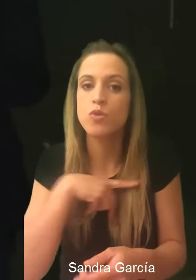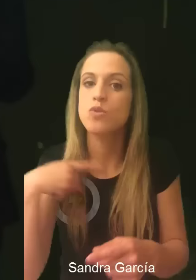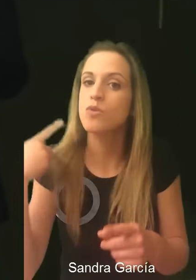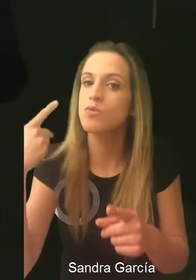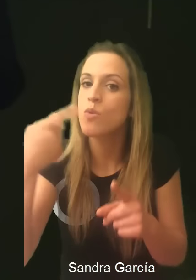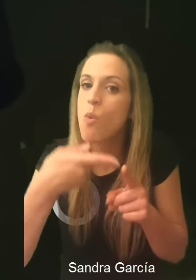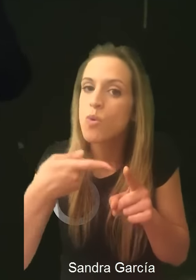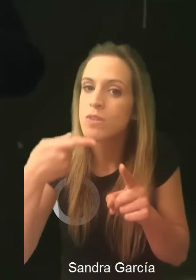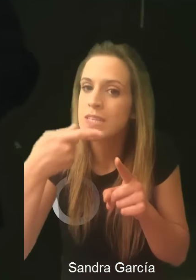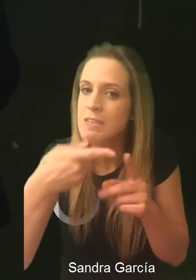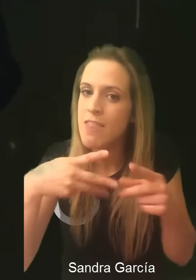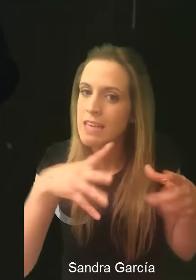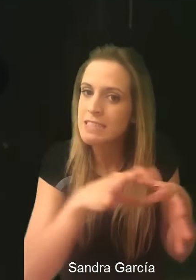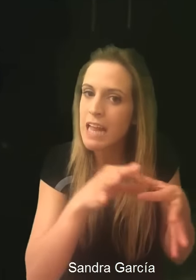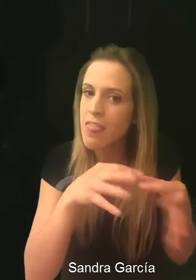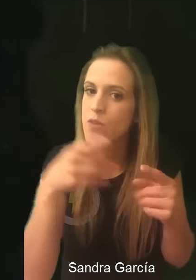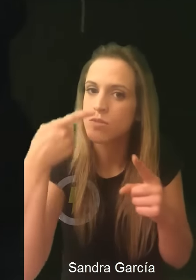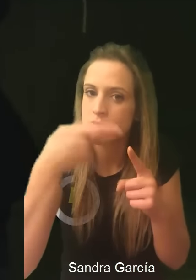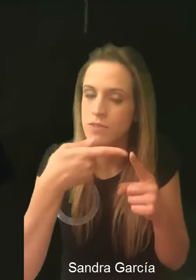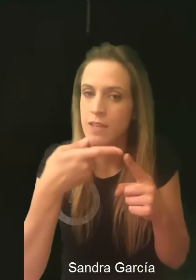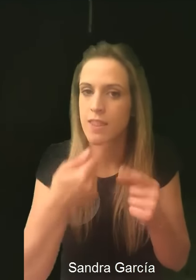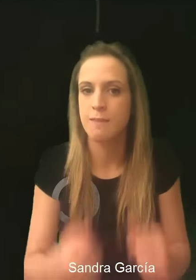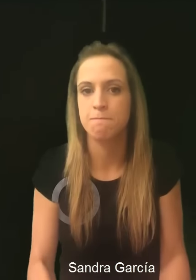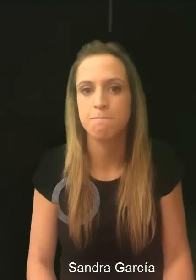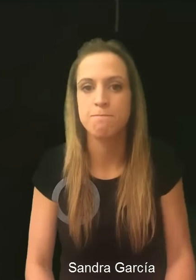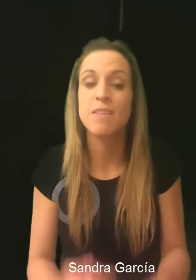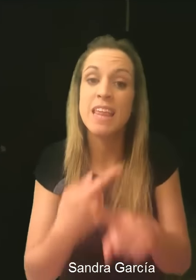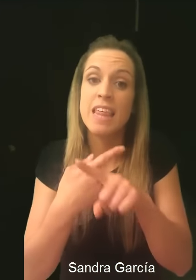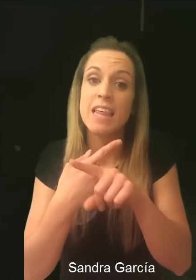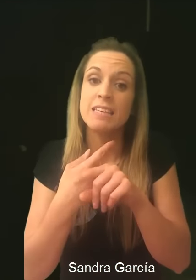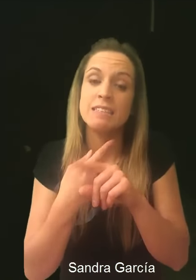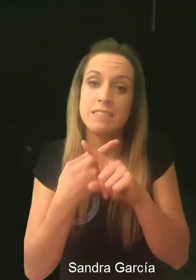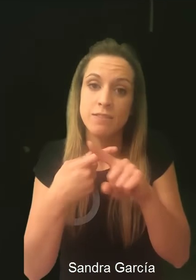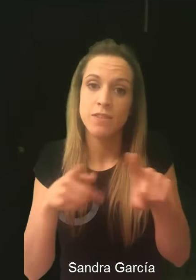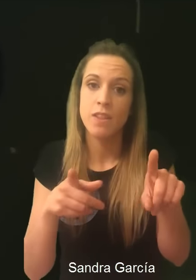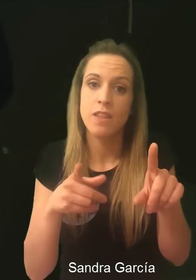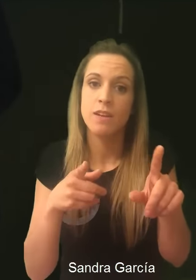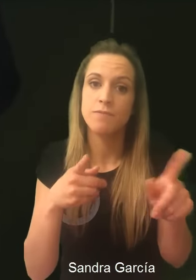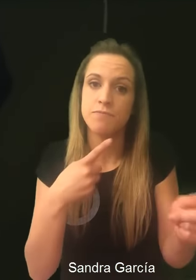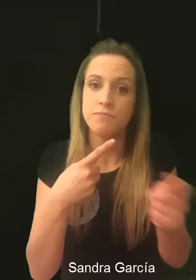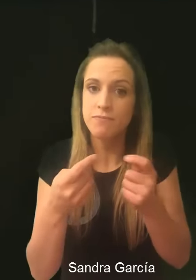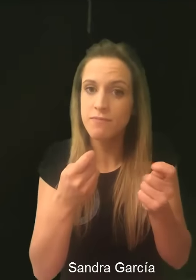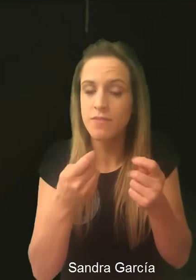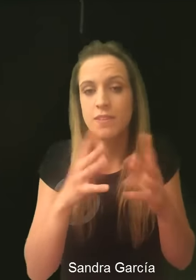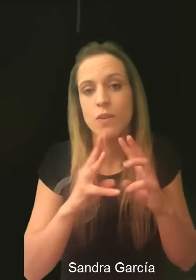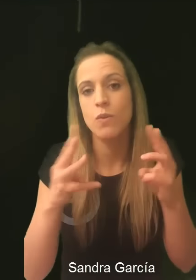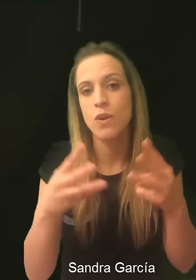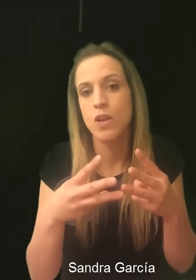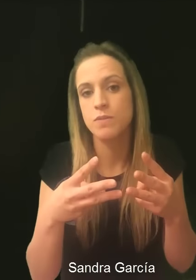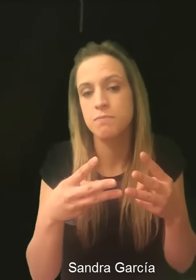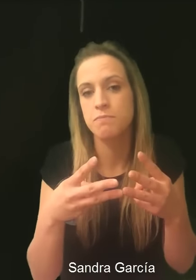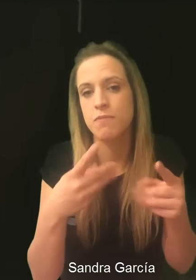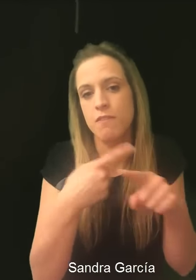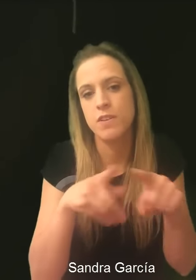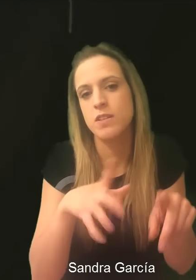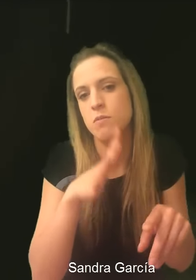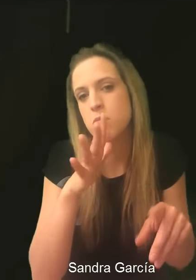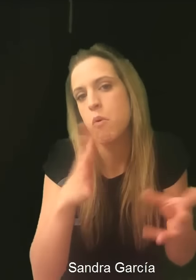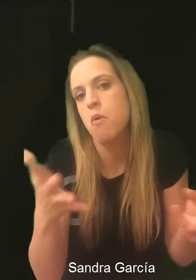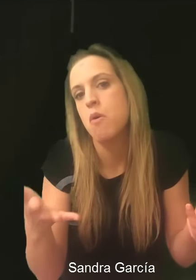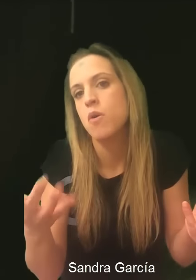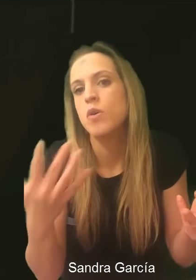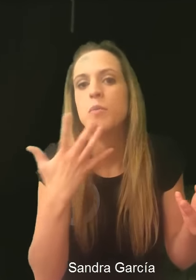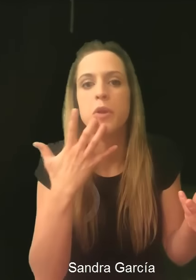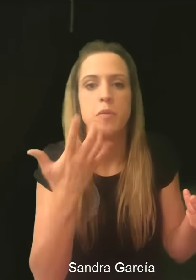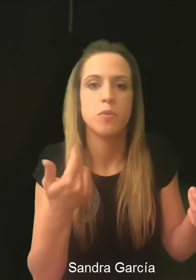usado en nuestras instalaciones. Me diferencio en la tienda online fundamentalmente por dos cosas. He hecho un vídeo de cómo se compra en la tienda